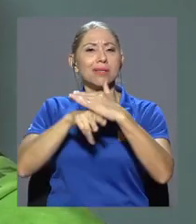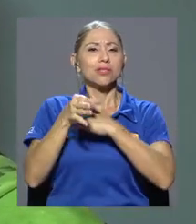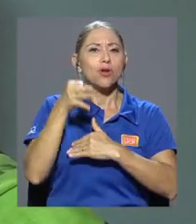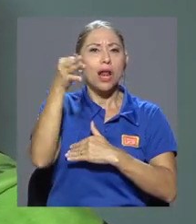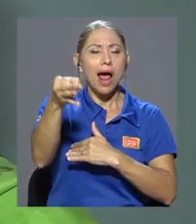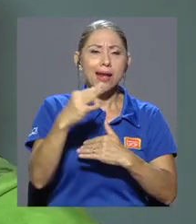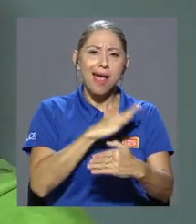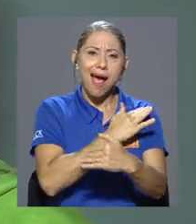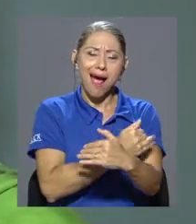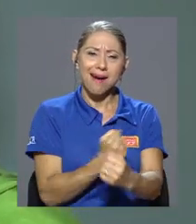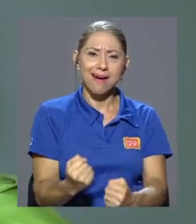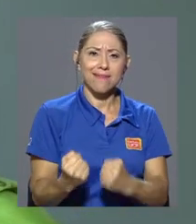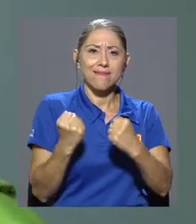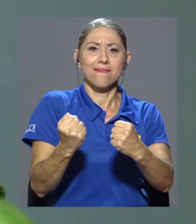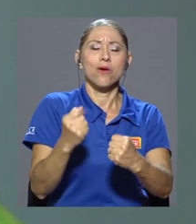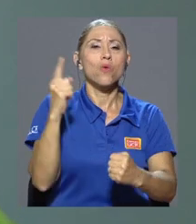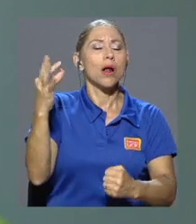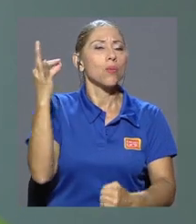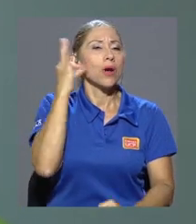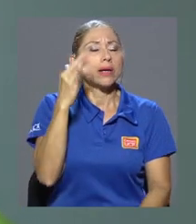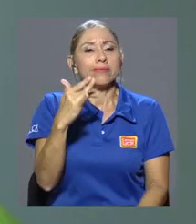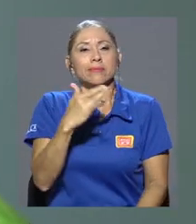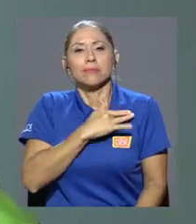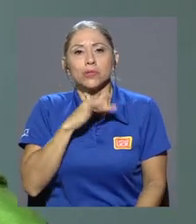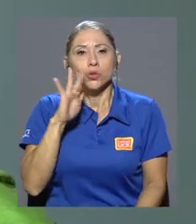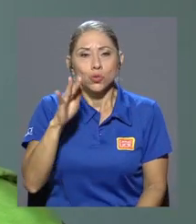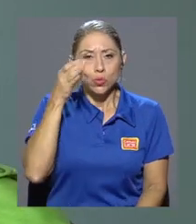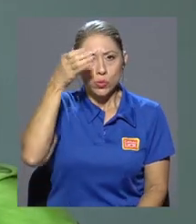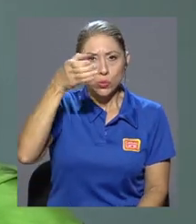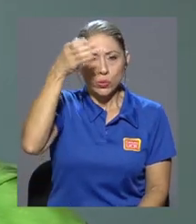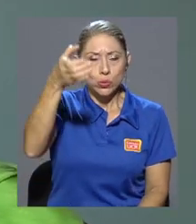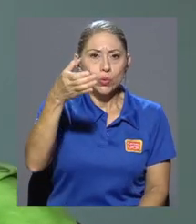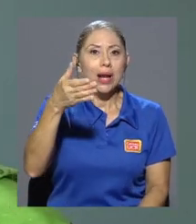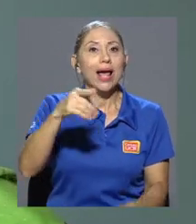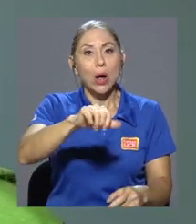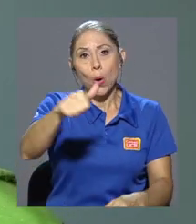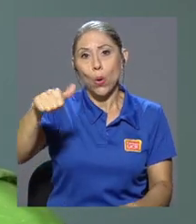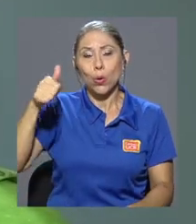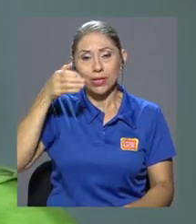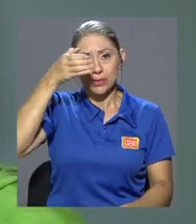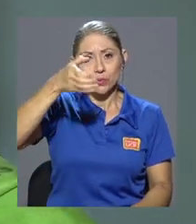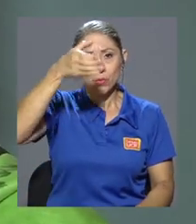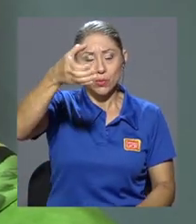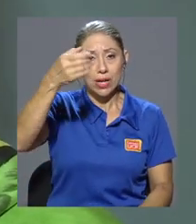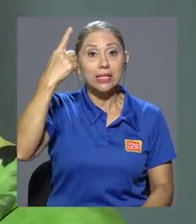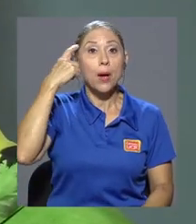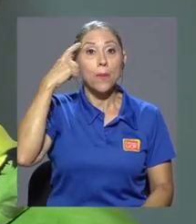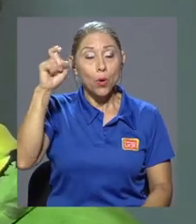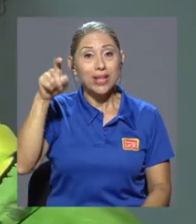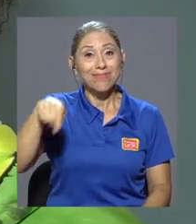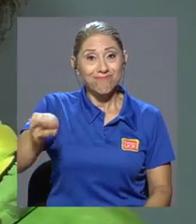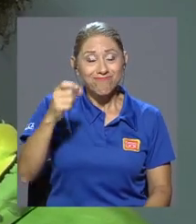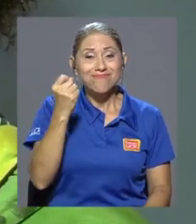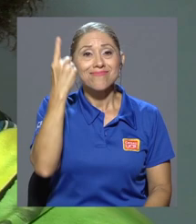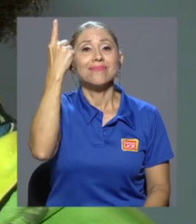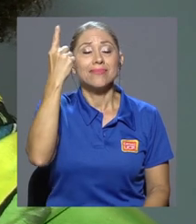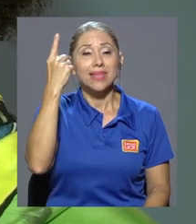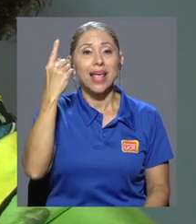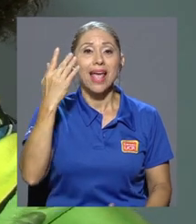una mujer apasionada de su cultura y de otras culturas, porque en el entendimiento,